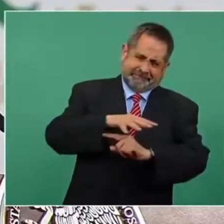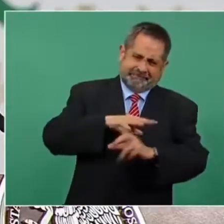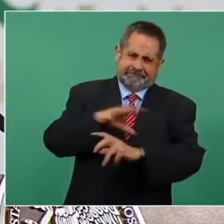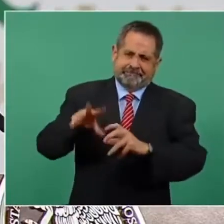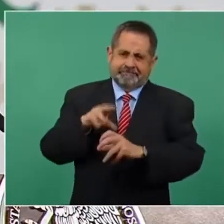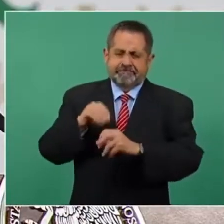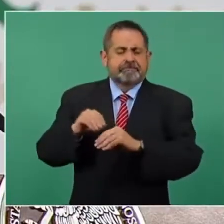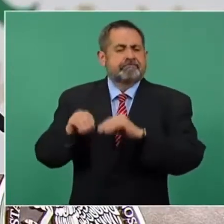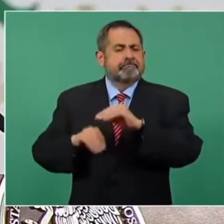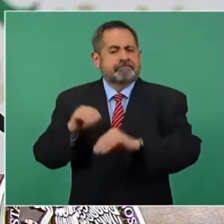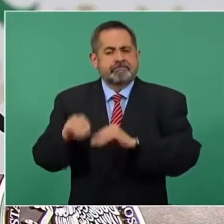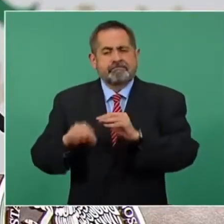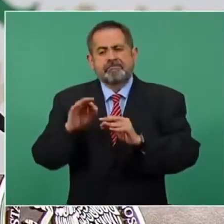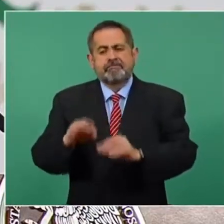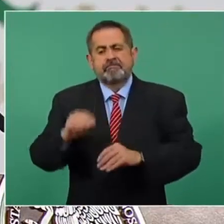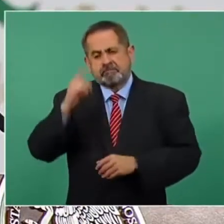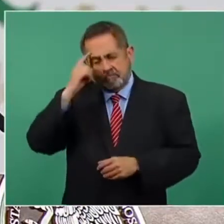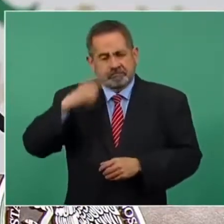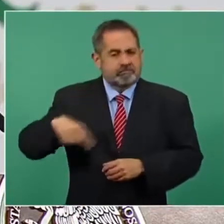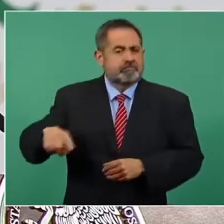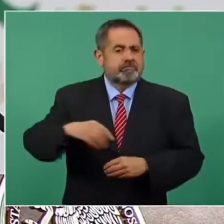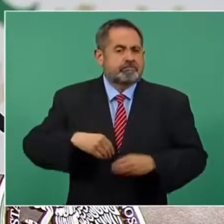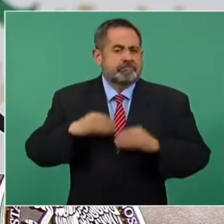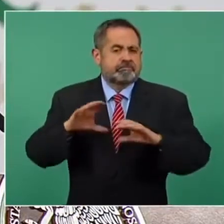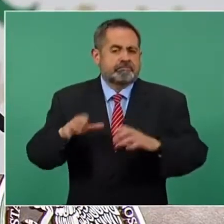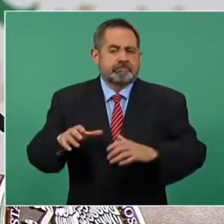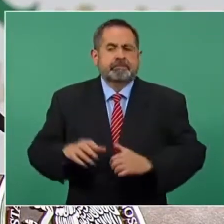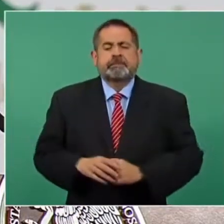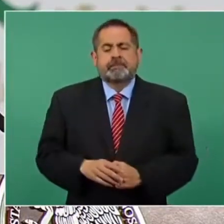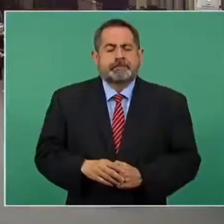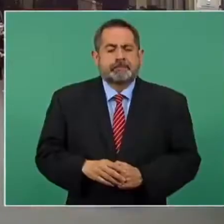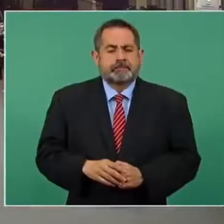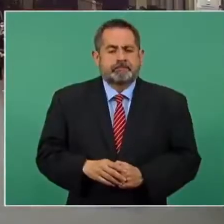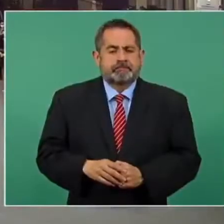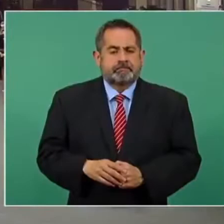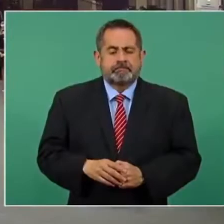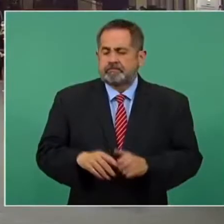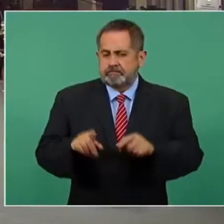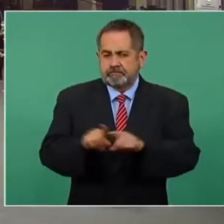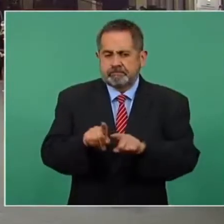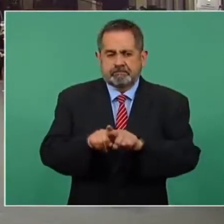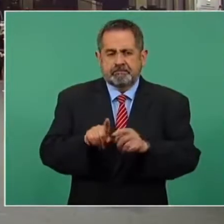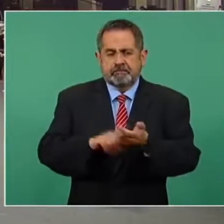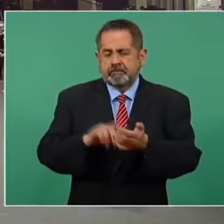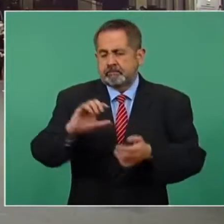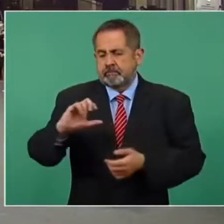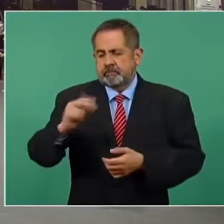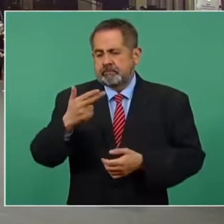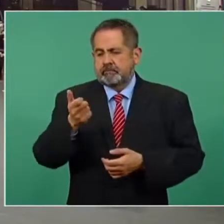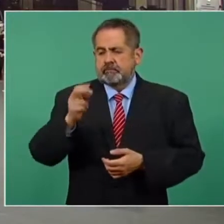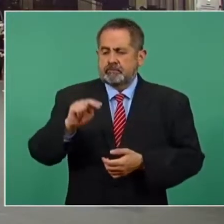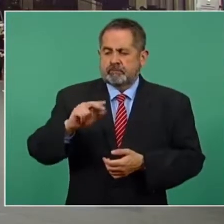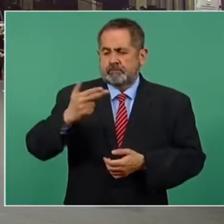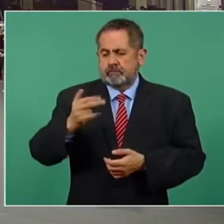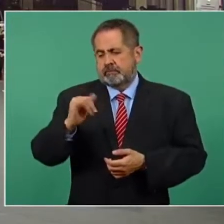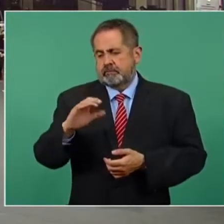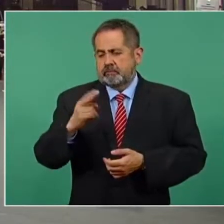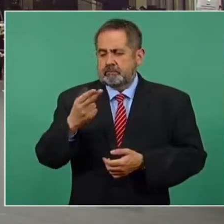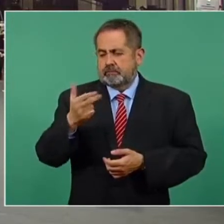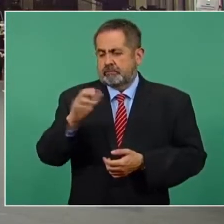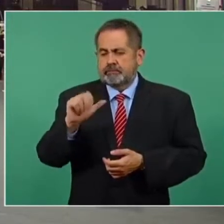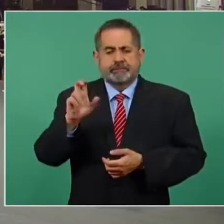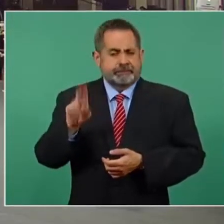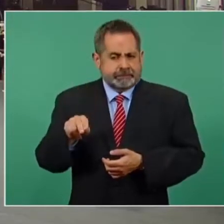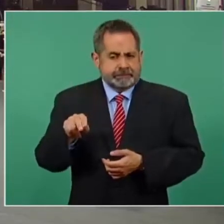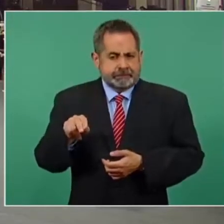fortalecimiento de la vida comunitaria. Temas iguales en el caso de Chalchihuatán, donde teníamos un